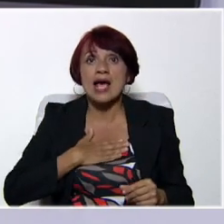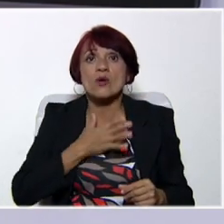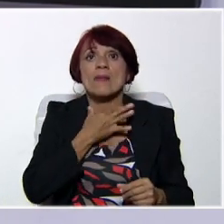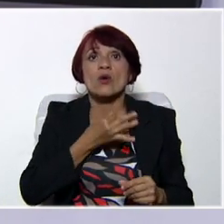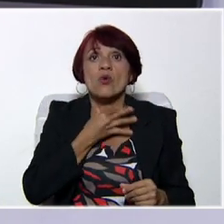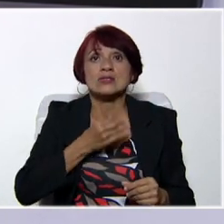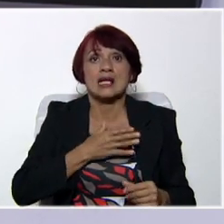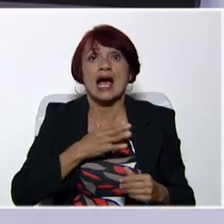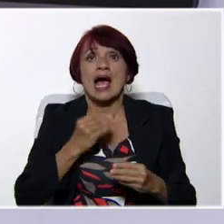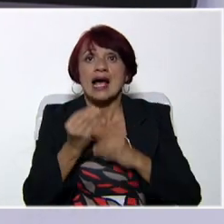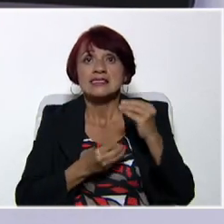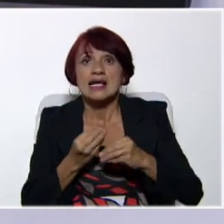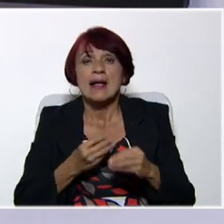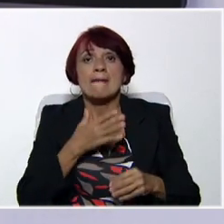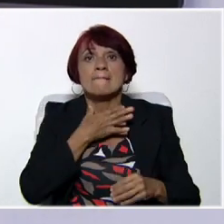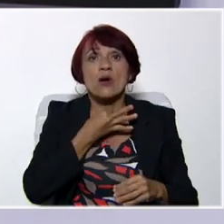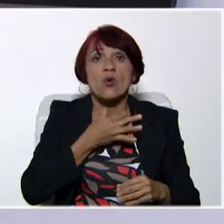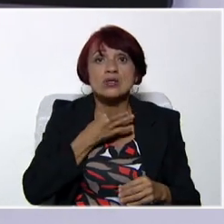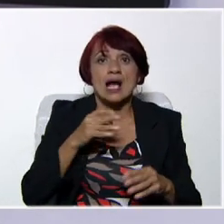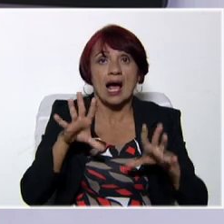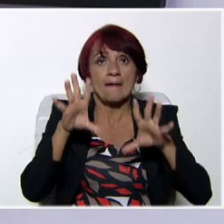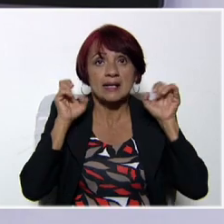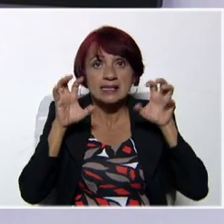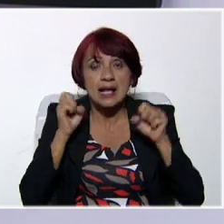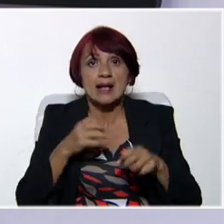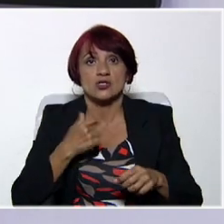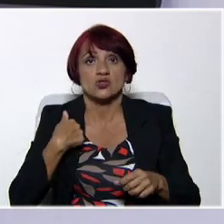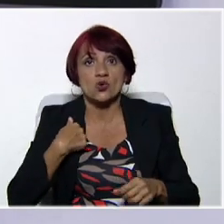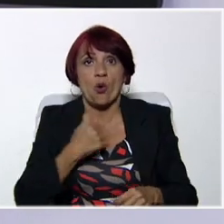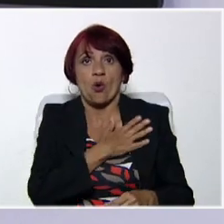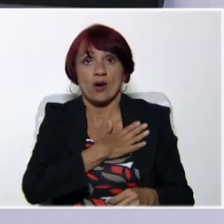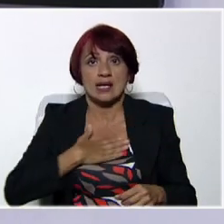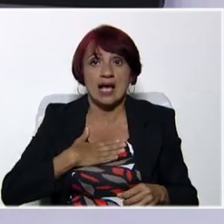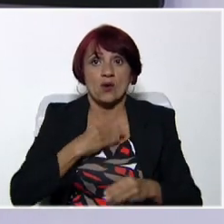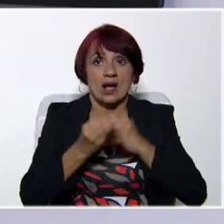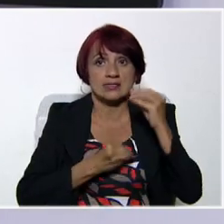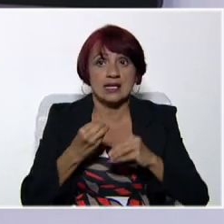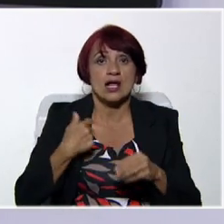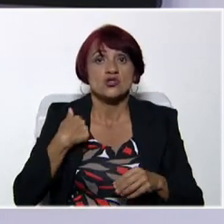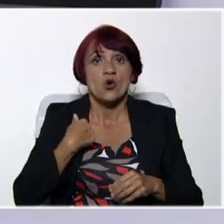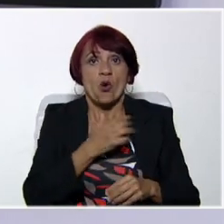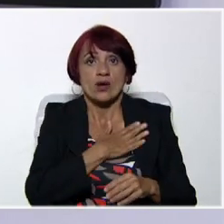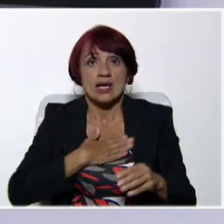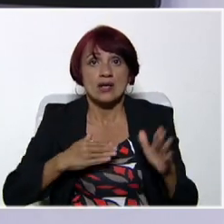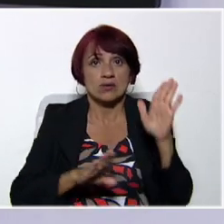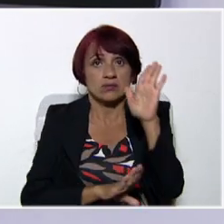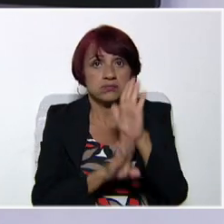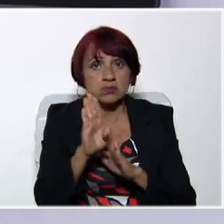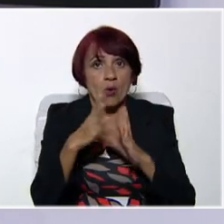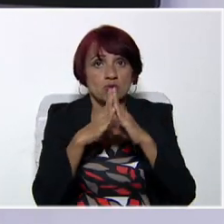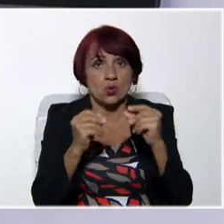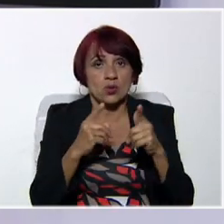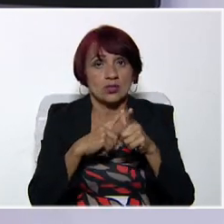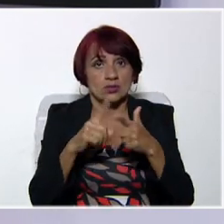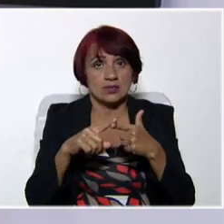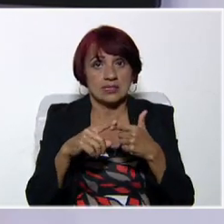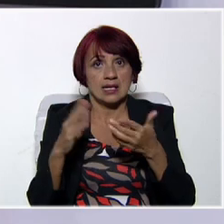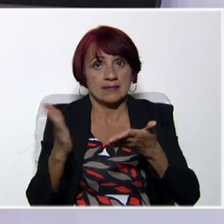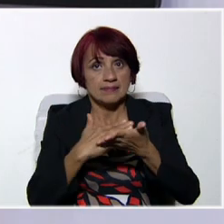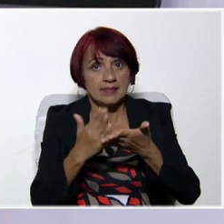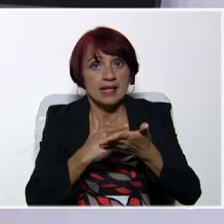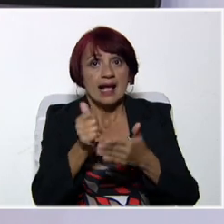gustaría. Recuerden que tenemos más información tanto en la colección Bicentenario como en la página de